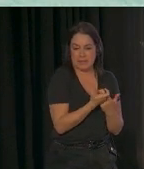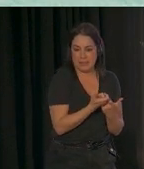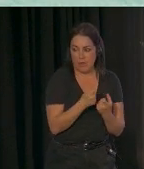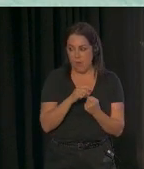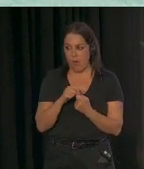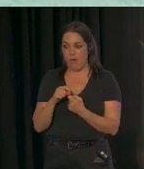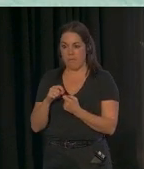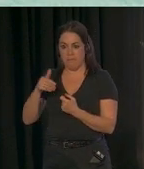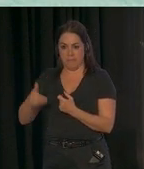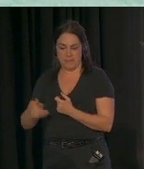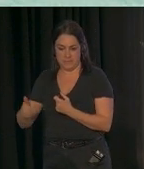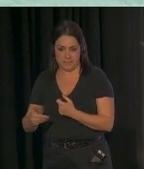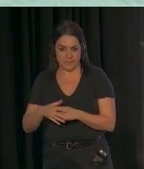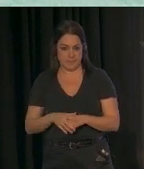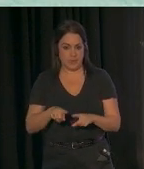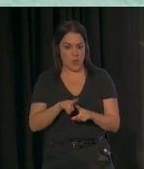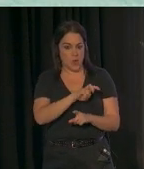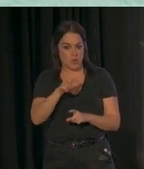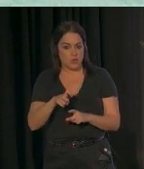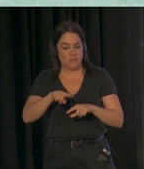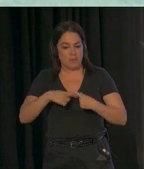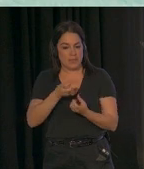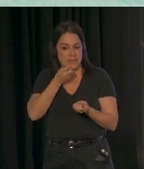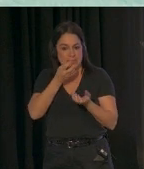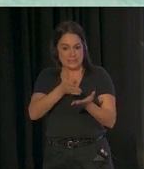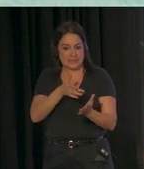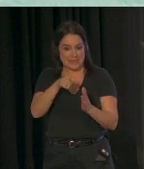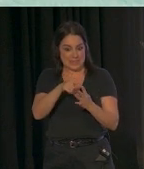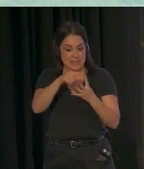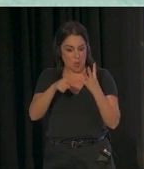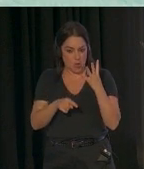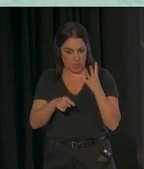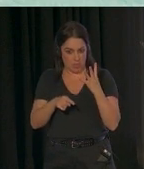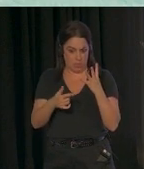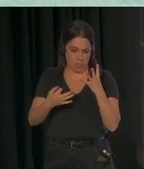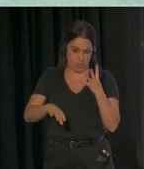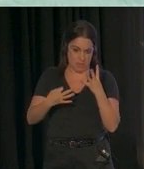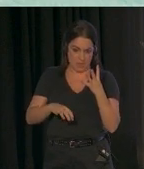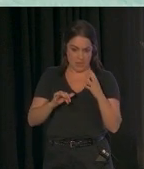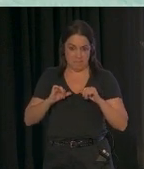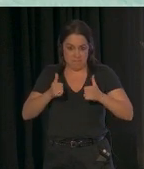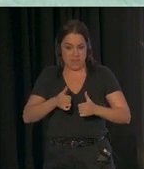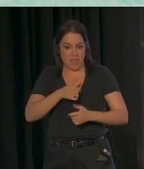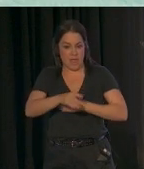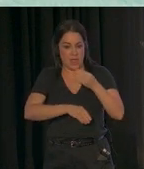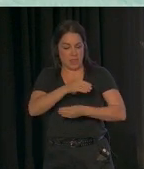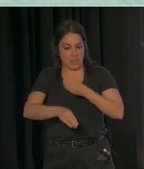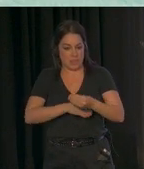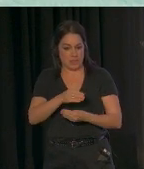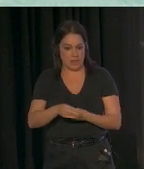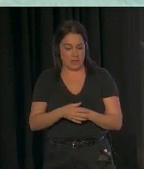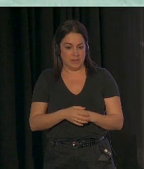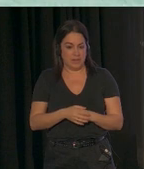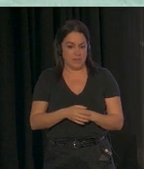muy importantes. Otra cosa que describen las familias, normalmente suele ser en este orden, son cosas que empiezan a hacer o de las